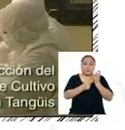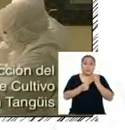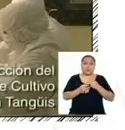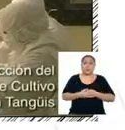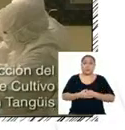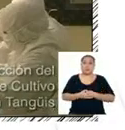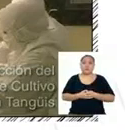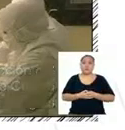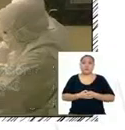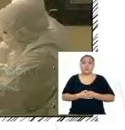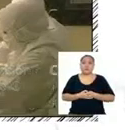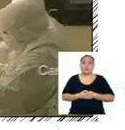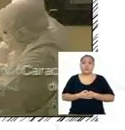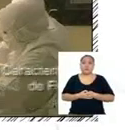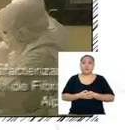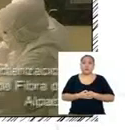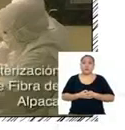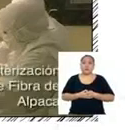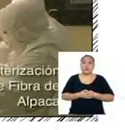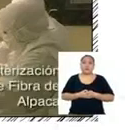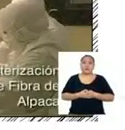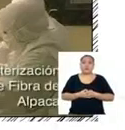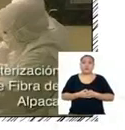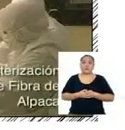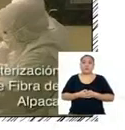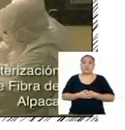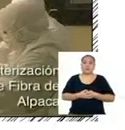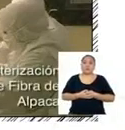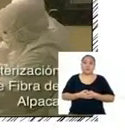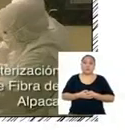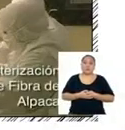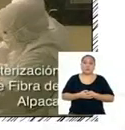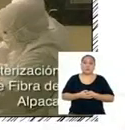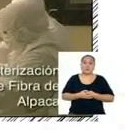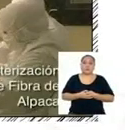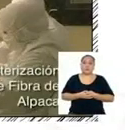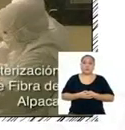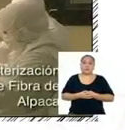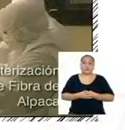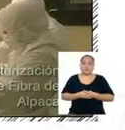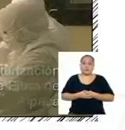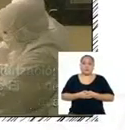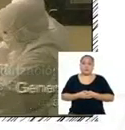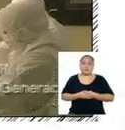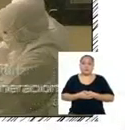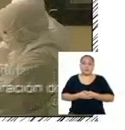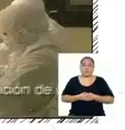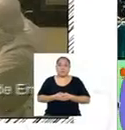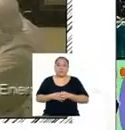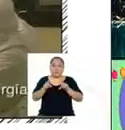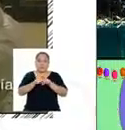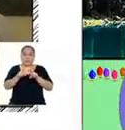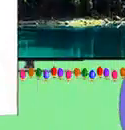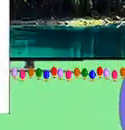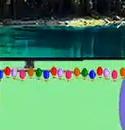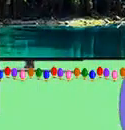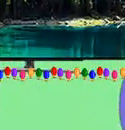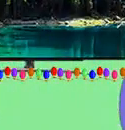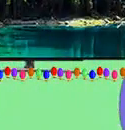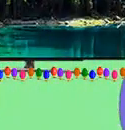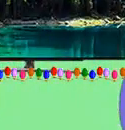la energía